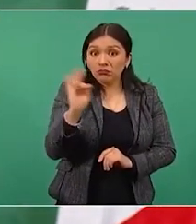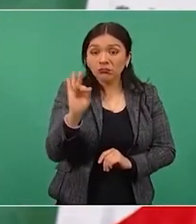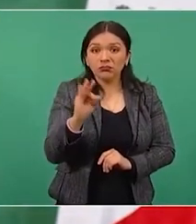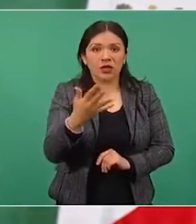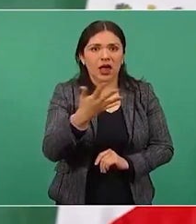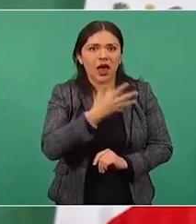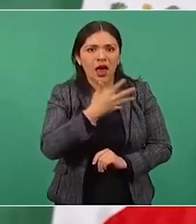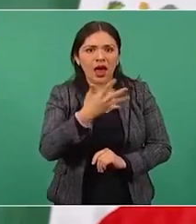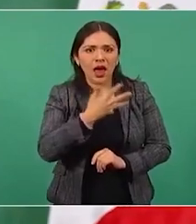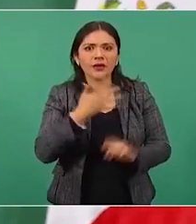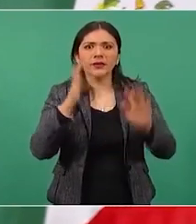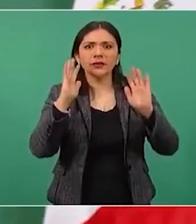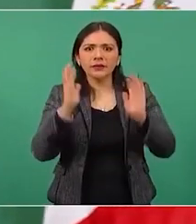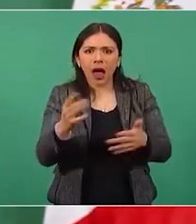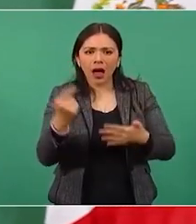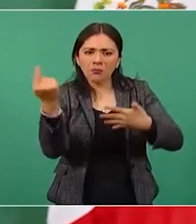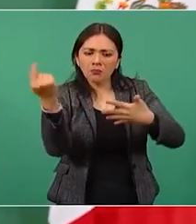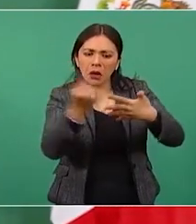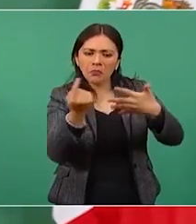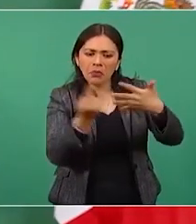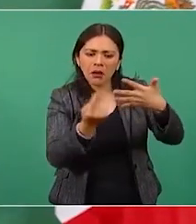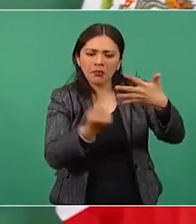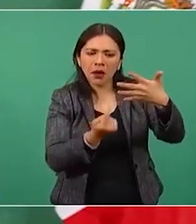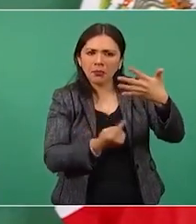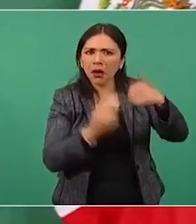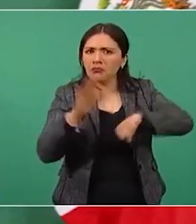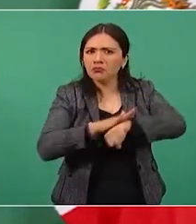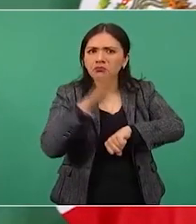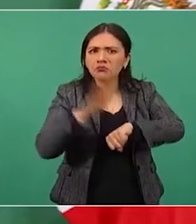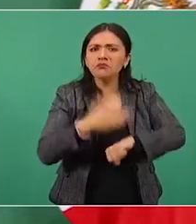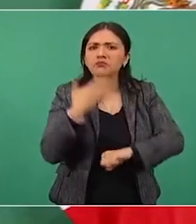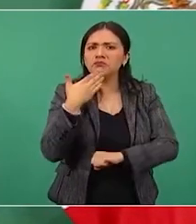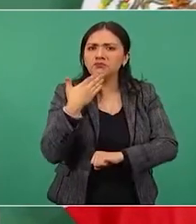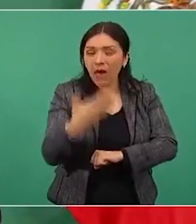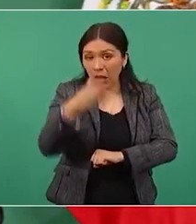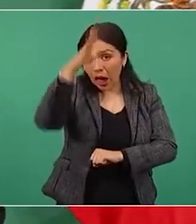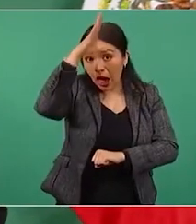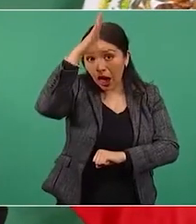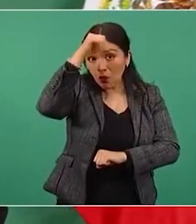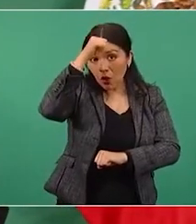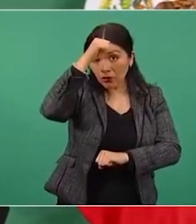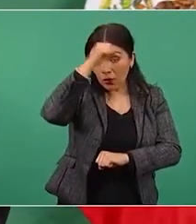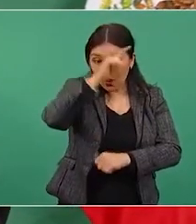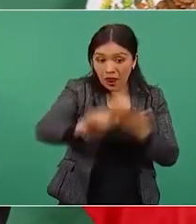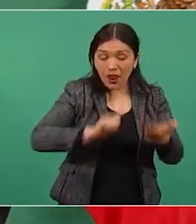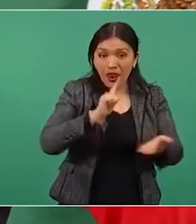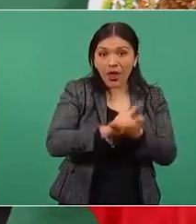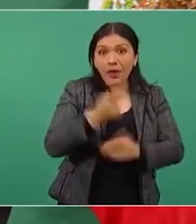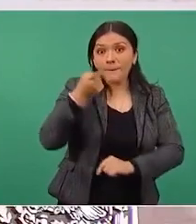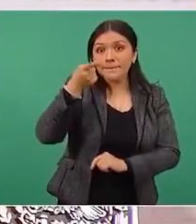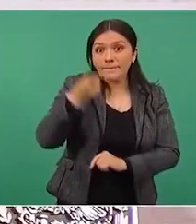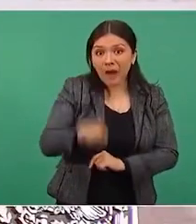requisitos que establece la ley,